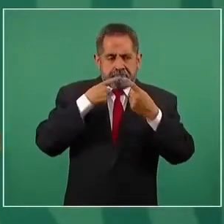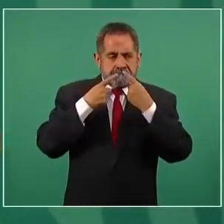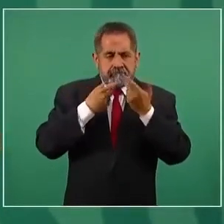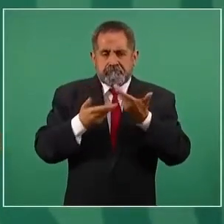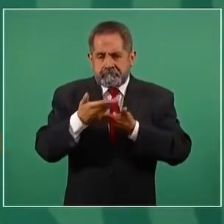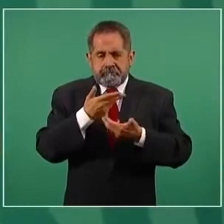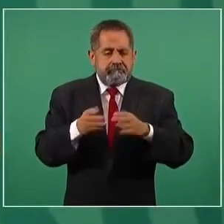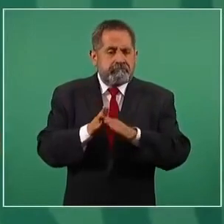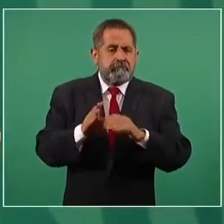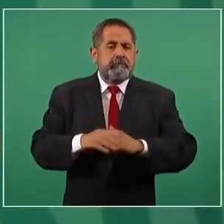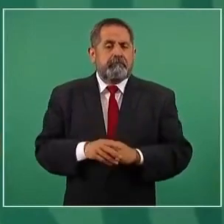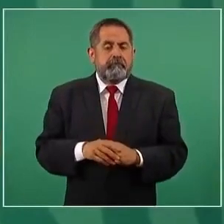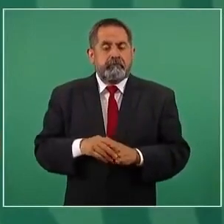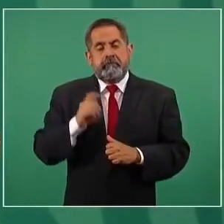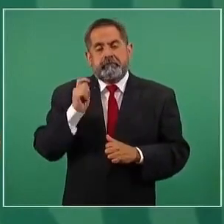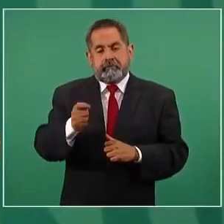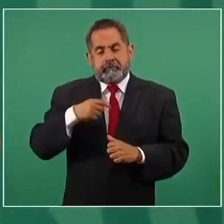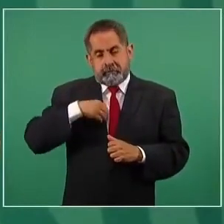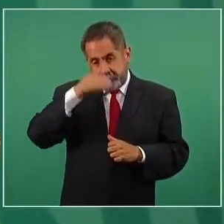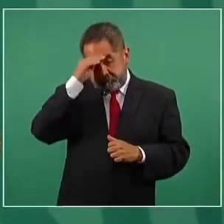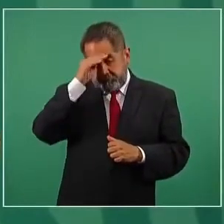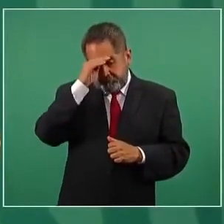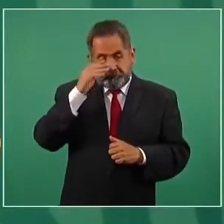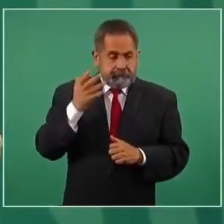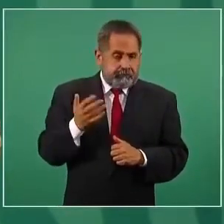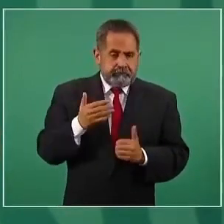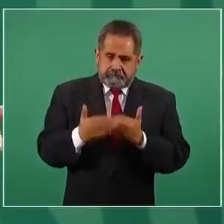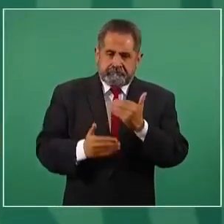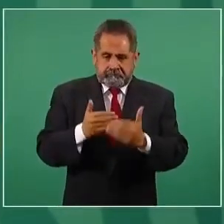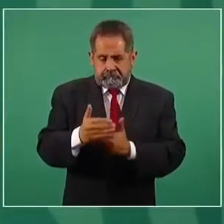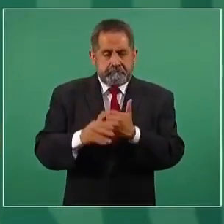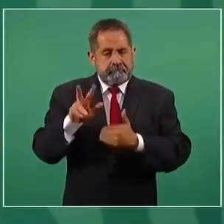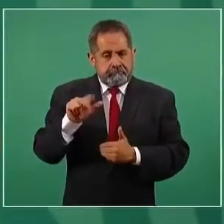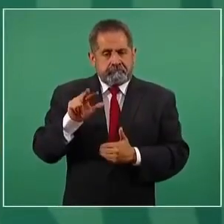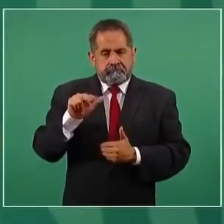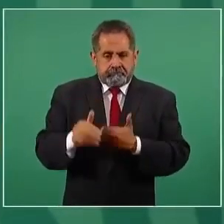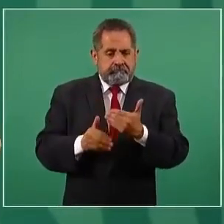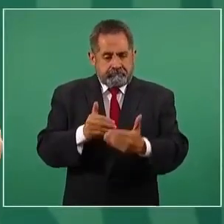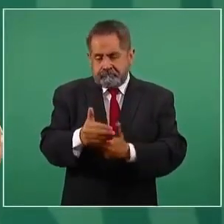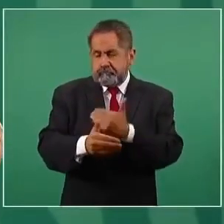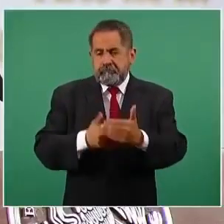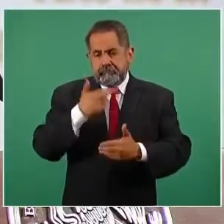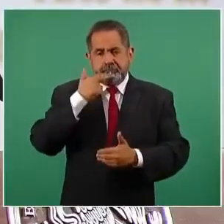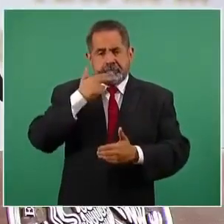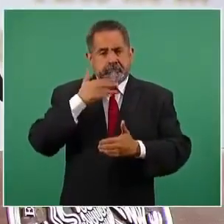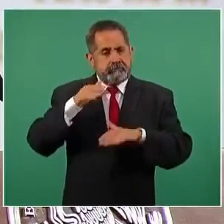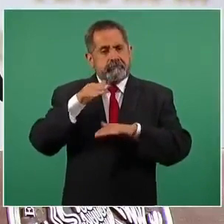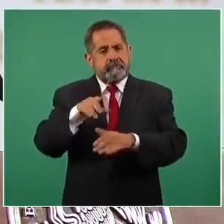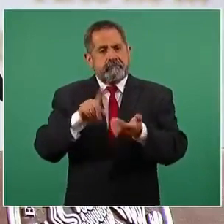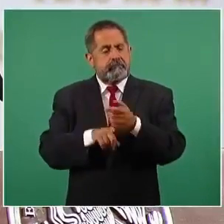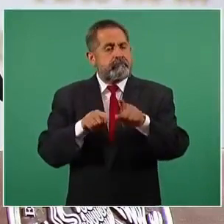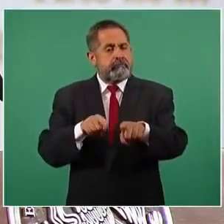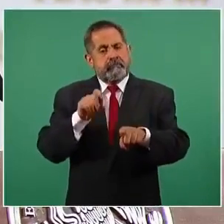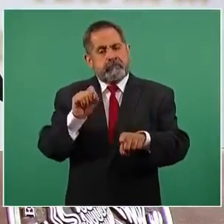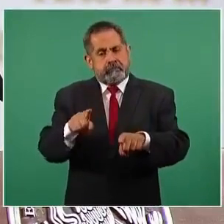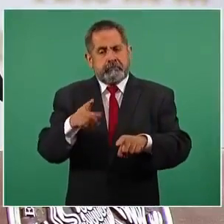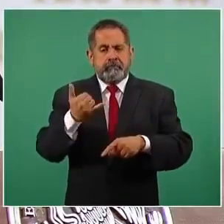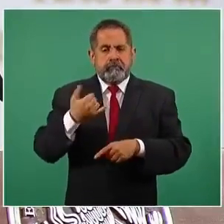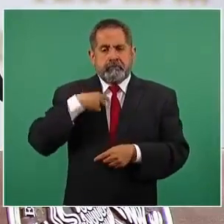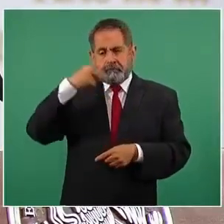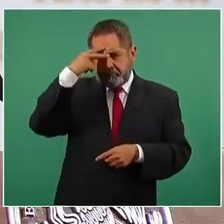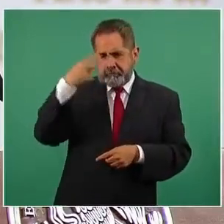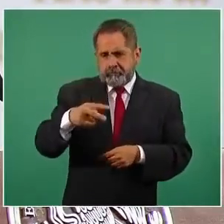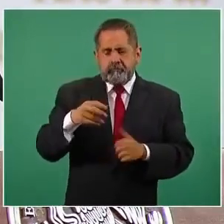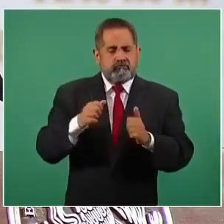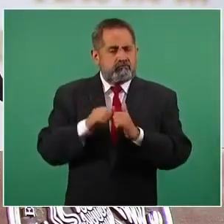de modo que se va avanzando en este aspecto y México